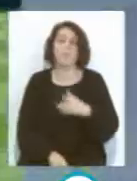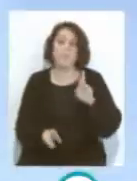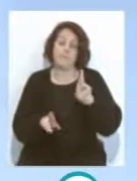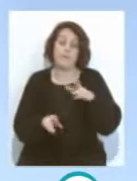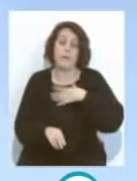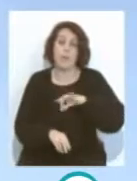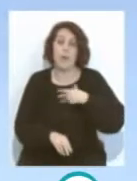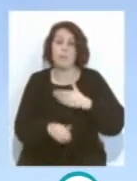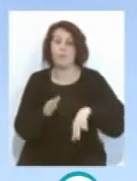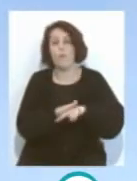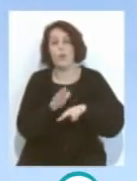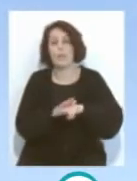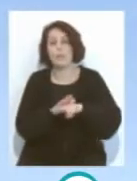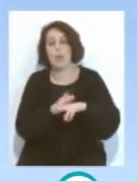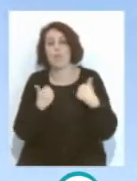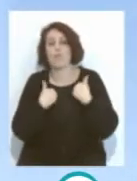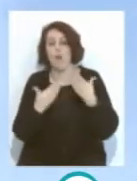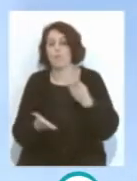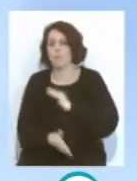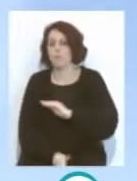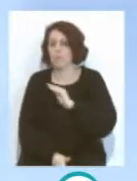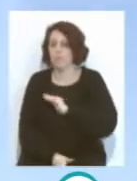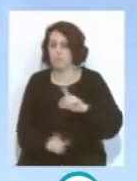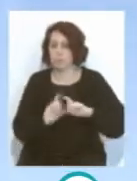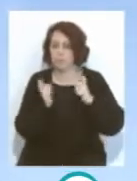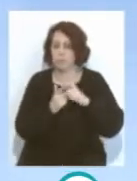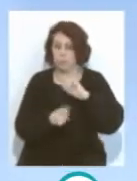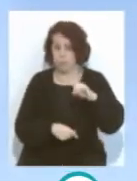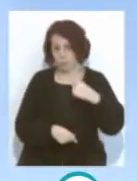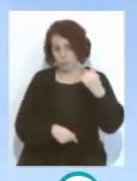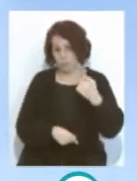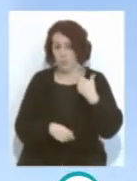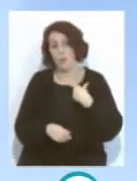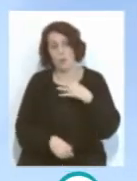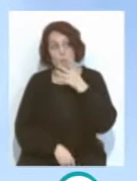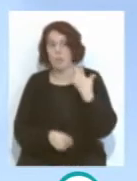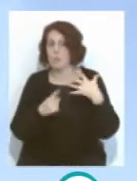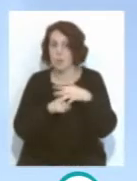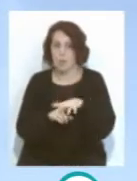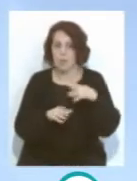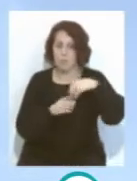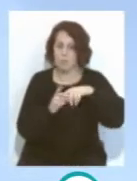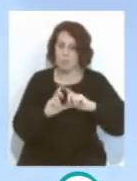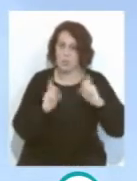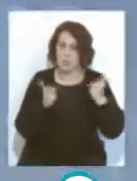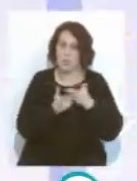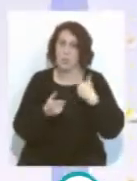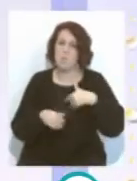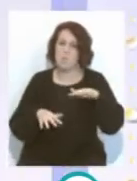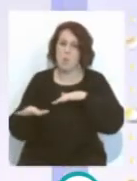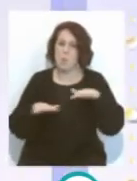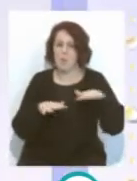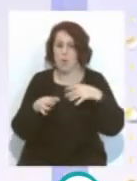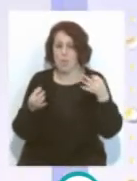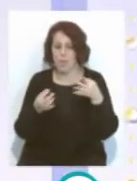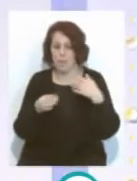también un futbolista que aporte bastante al primer equipo, dado sobre todo las circunstancias que tiene la plantilla y los movimientos que tiene